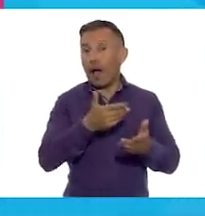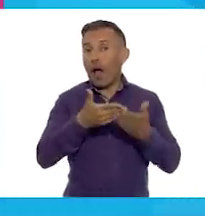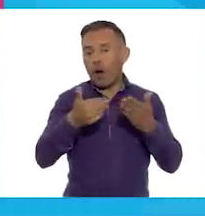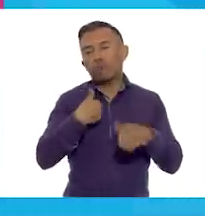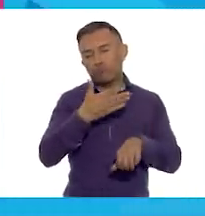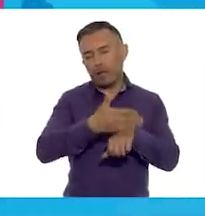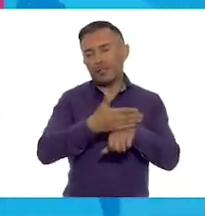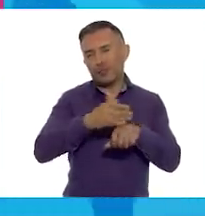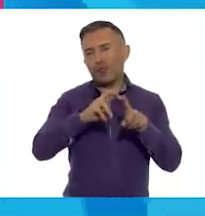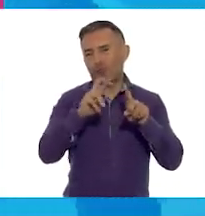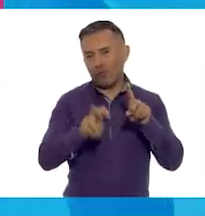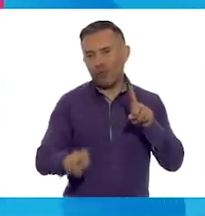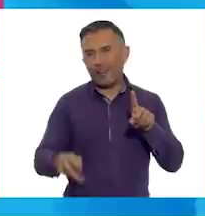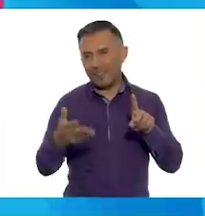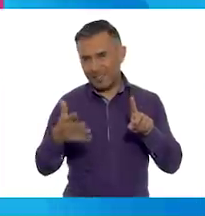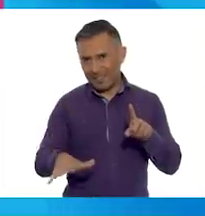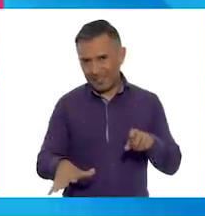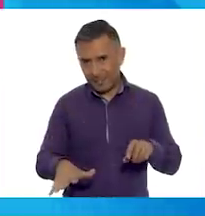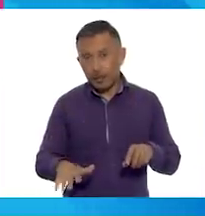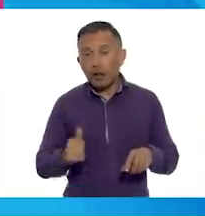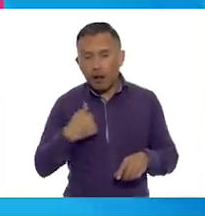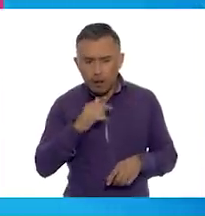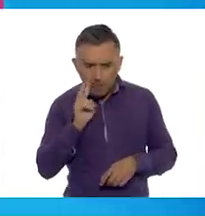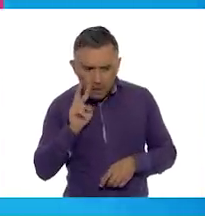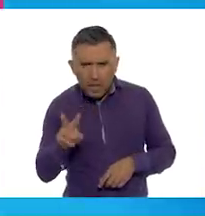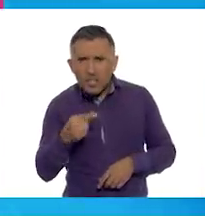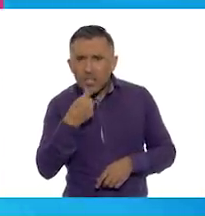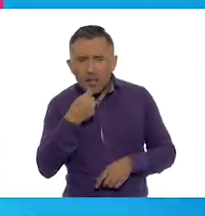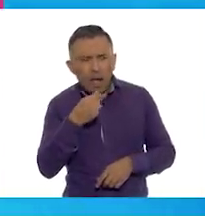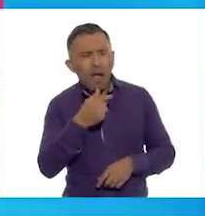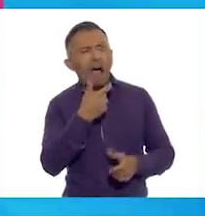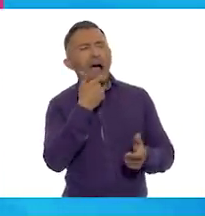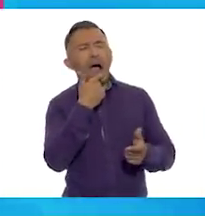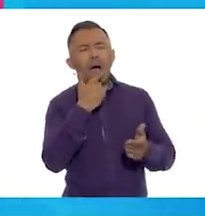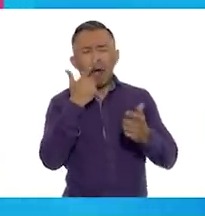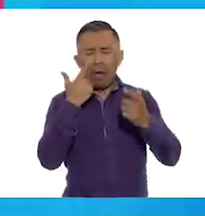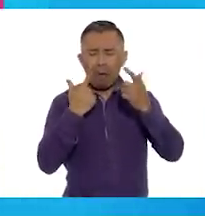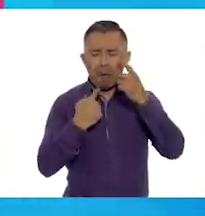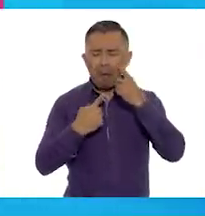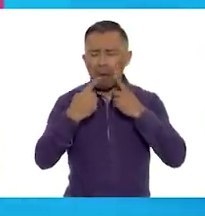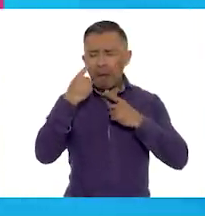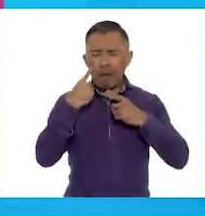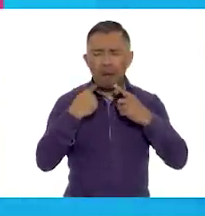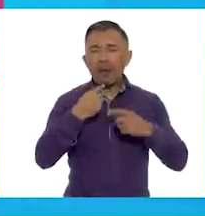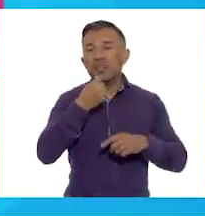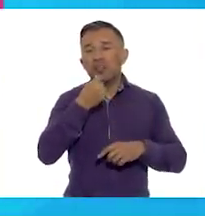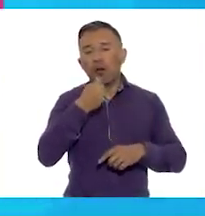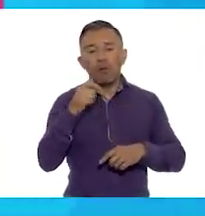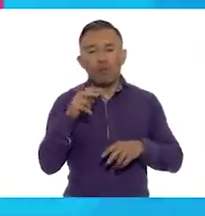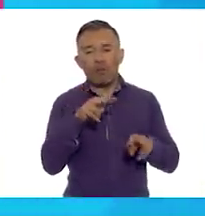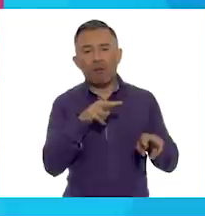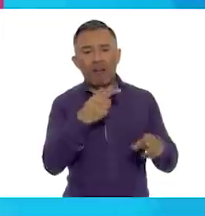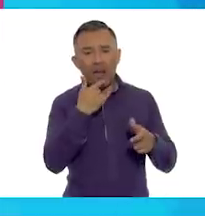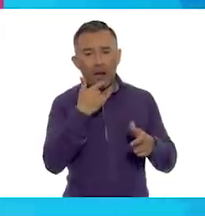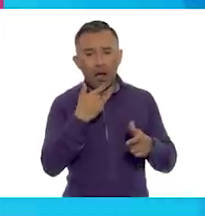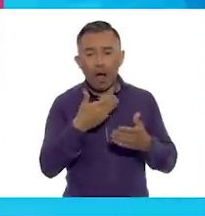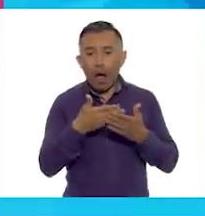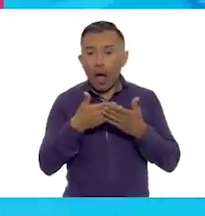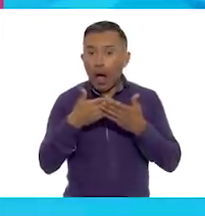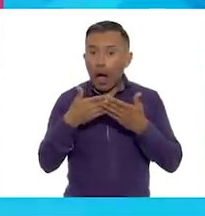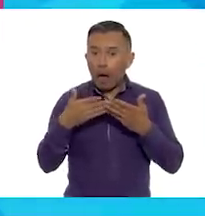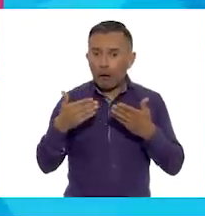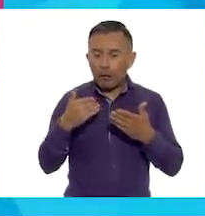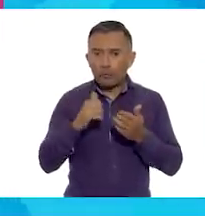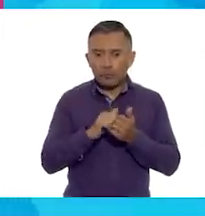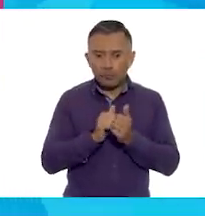Ahí observo a la niña de la que se estaba burlando llorando. Y la niña y el niño se burlaron. Ahora tienen una expresión de preocupación